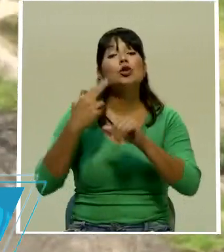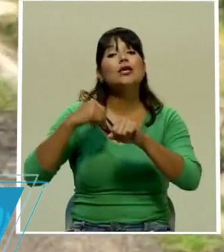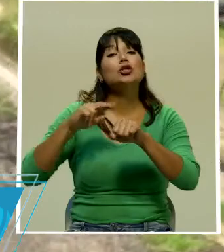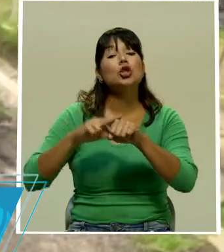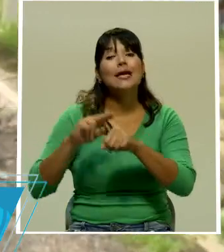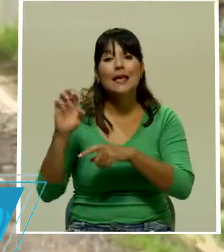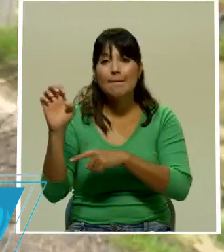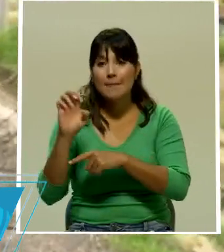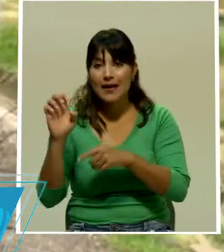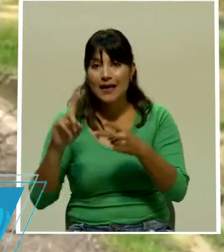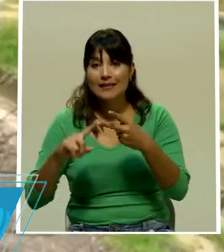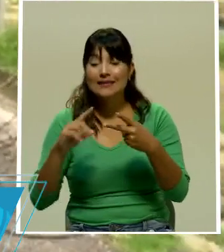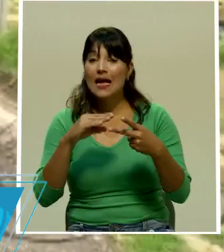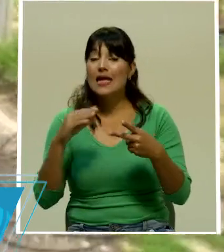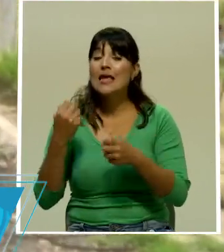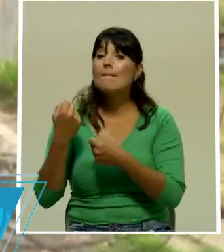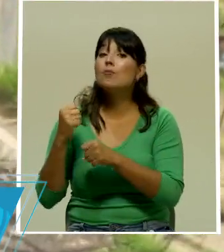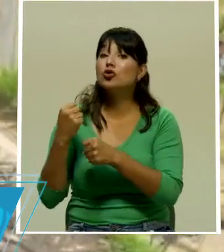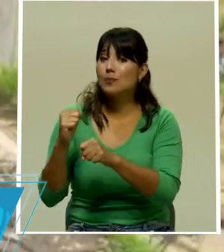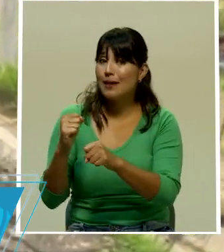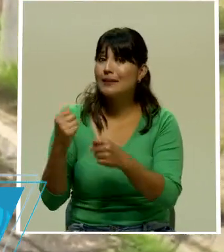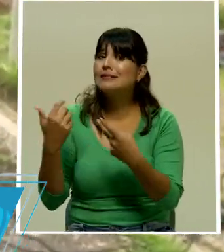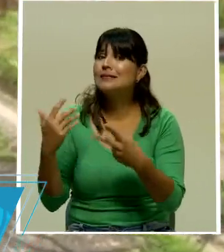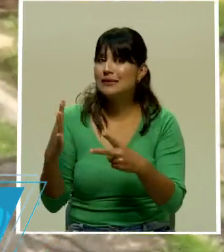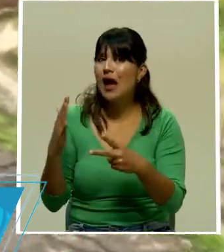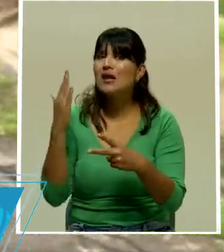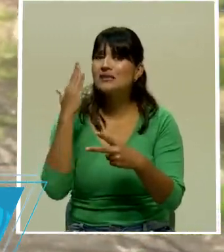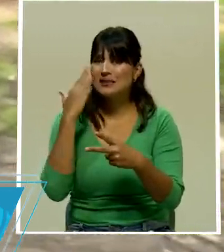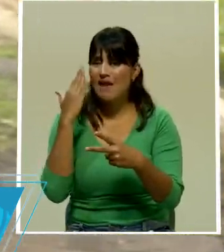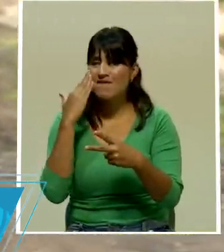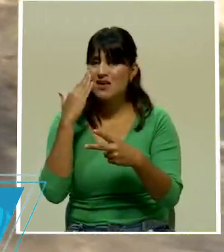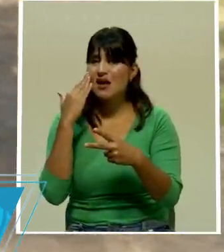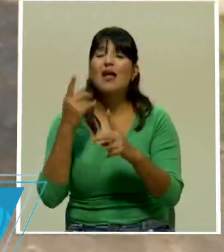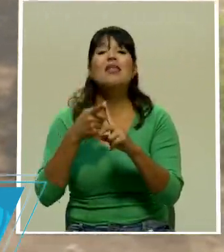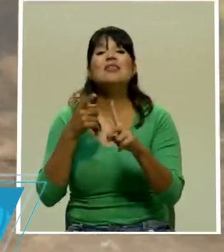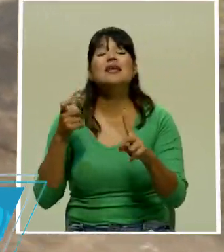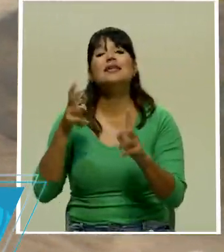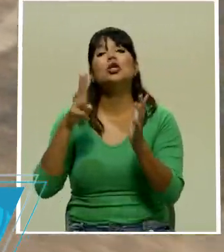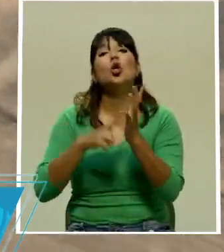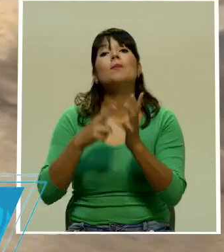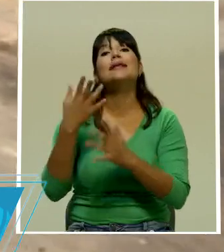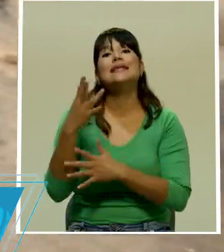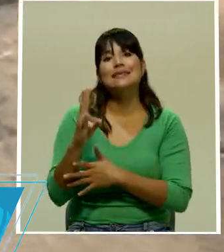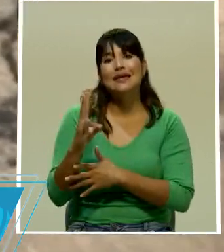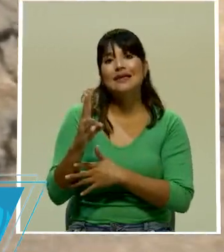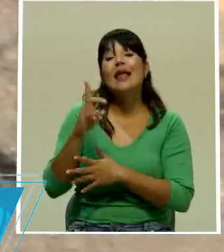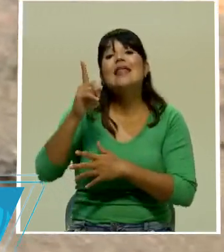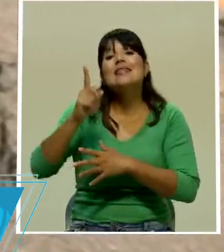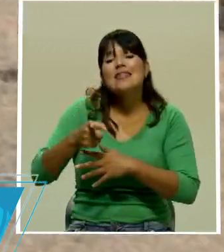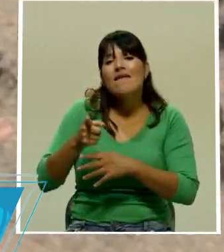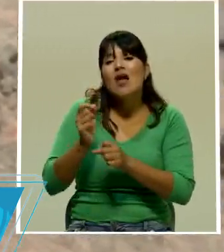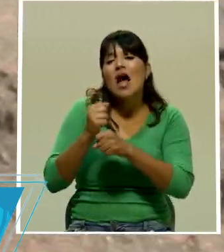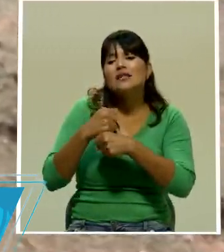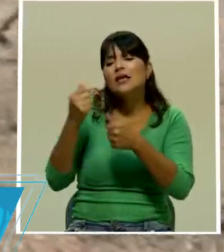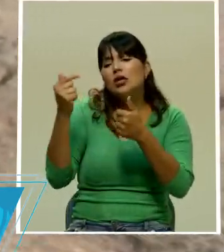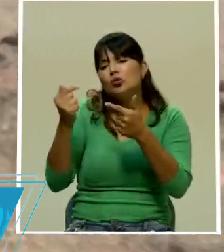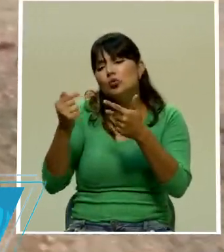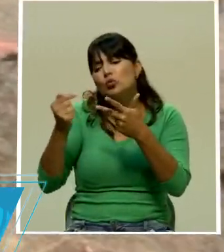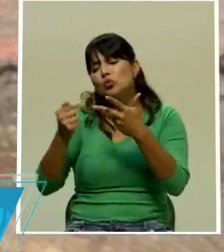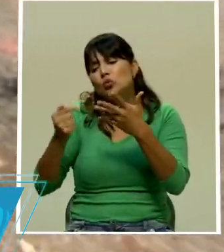Emergencias y la Municipalidad de Desamparados desde el 2017 podía haber evitado lo que estamos